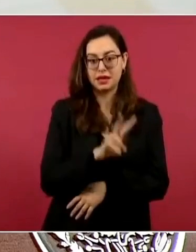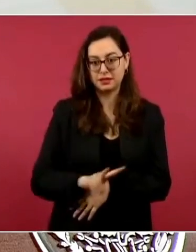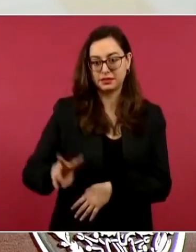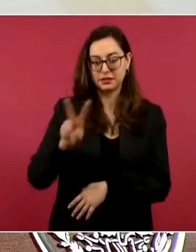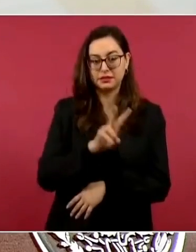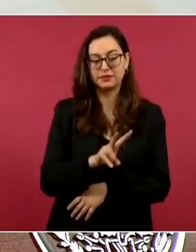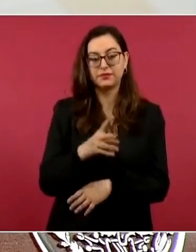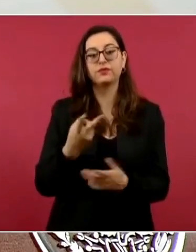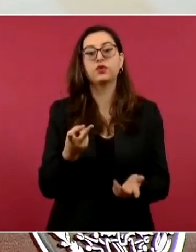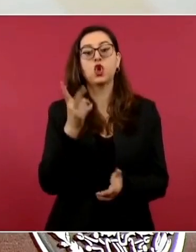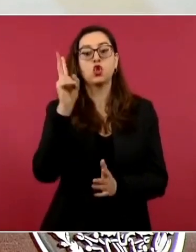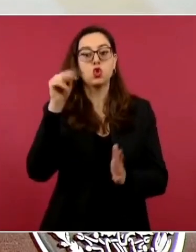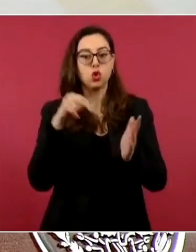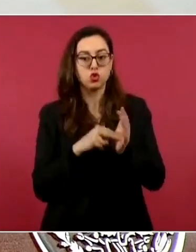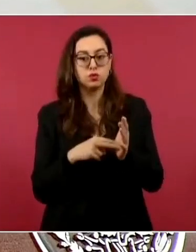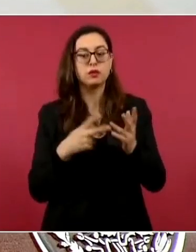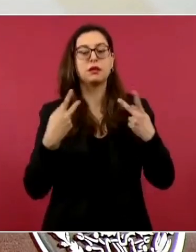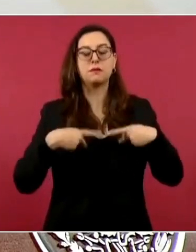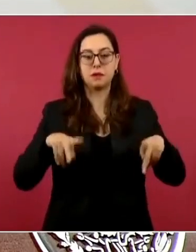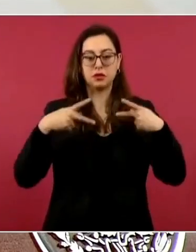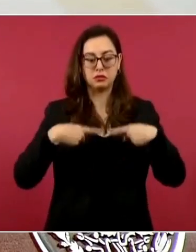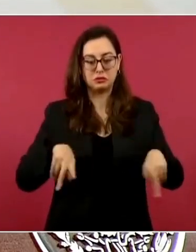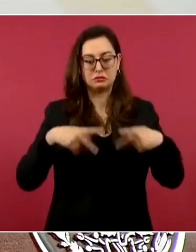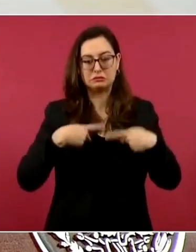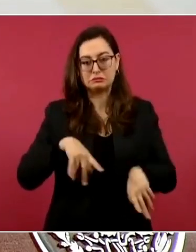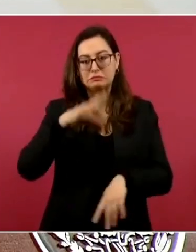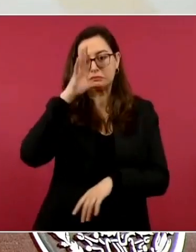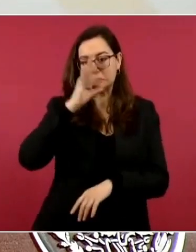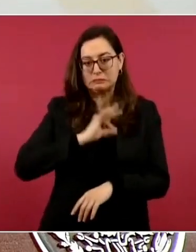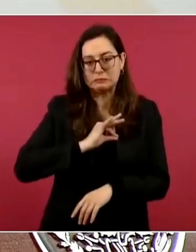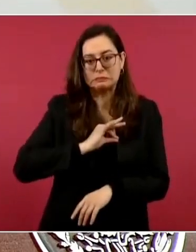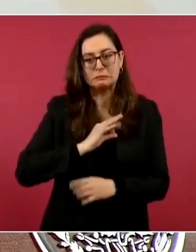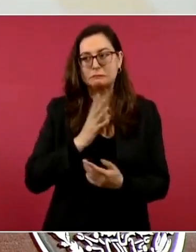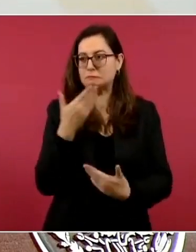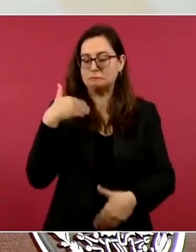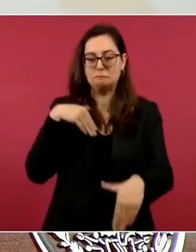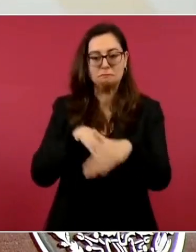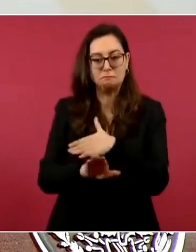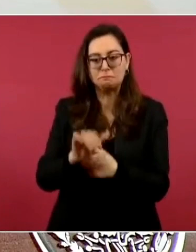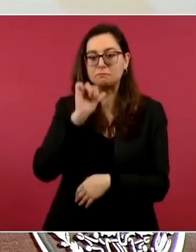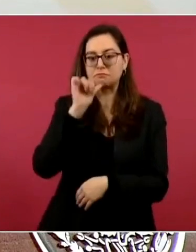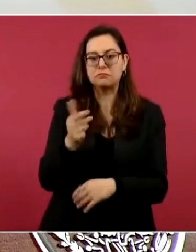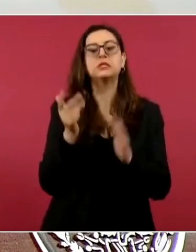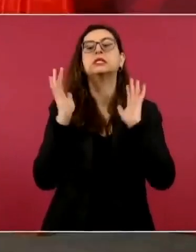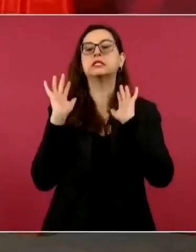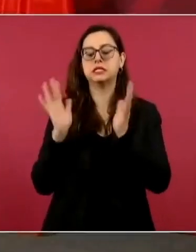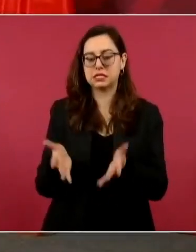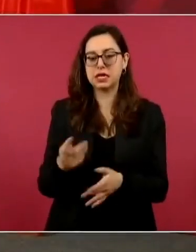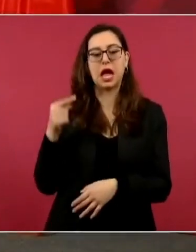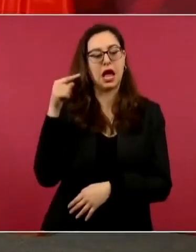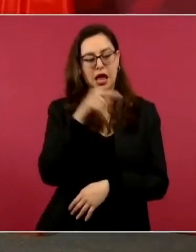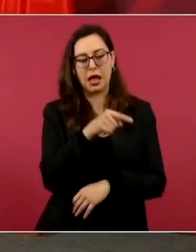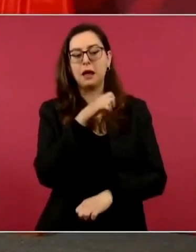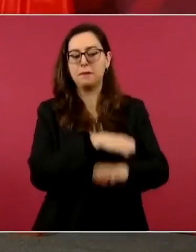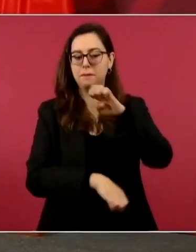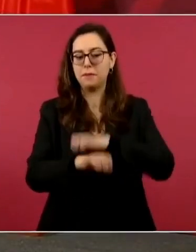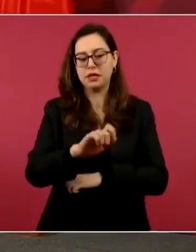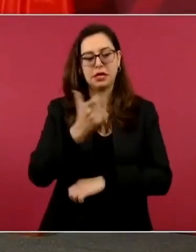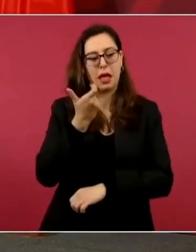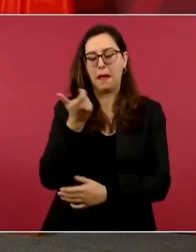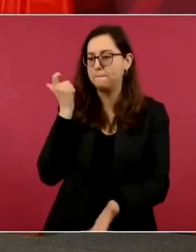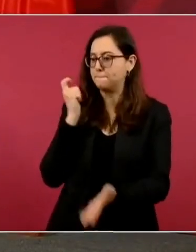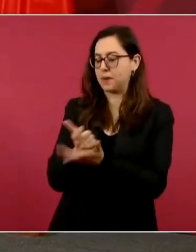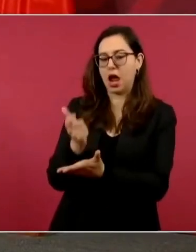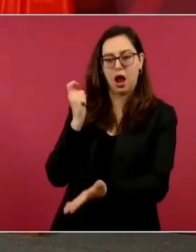afectados ya empezaron a recibir el 100 por ciento de reembolso de parte de Ticketmaster, más